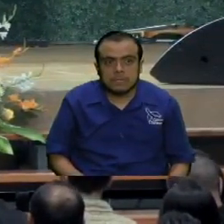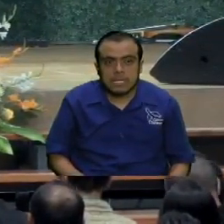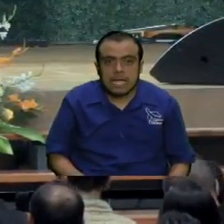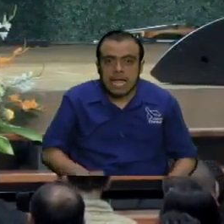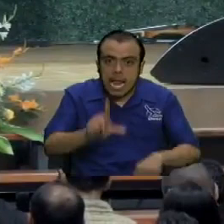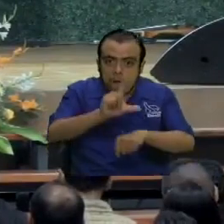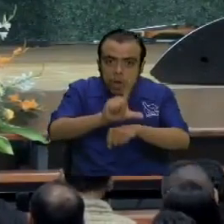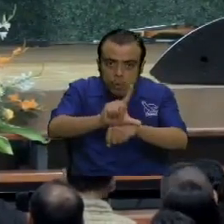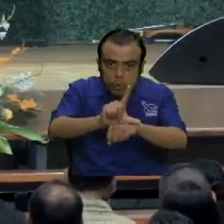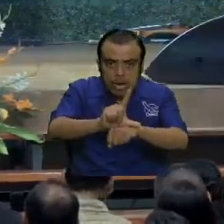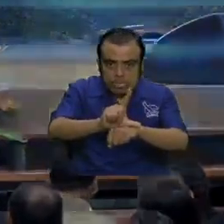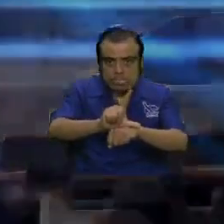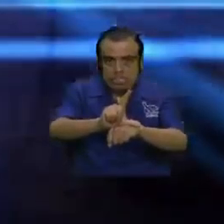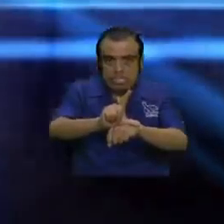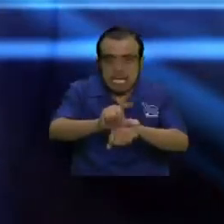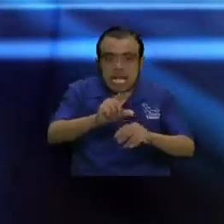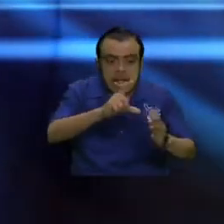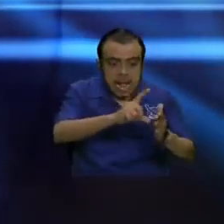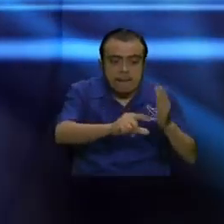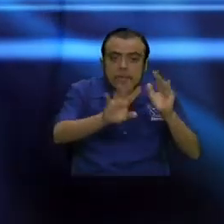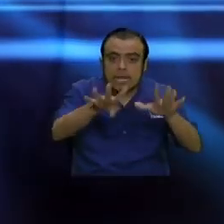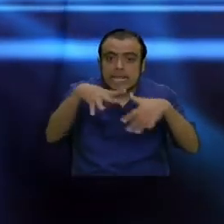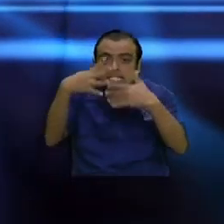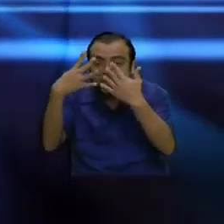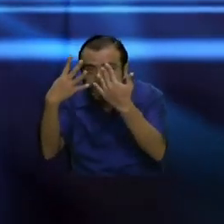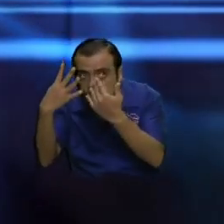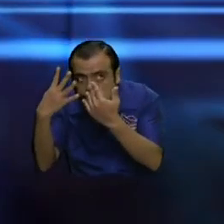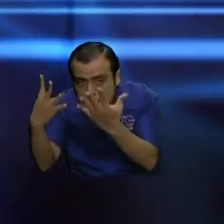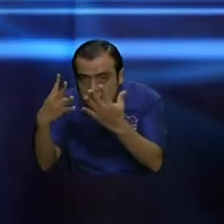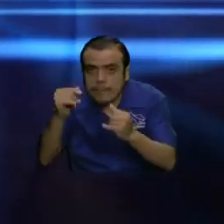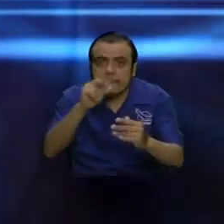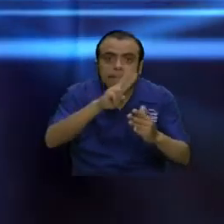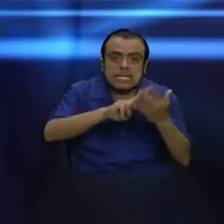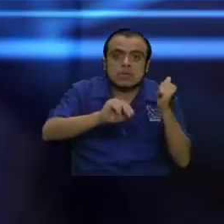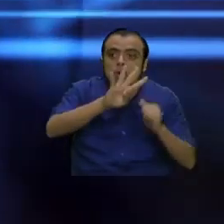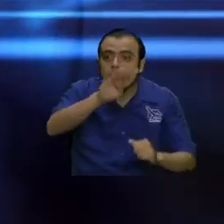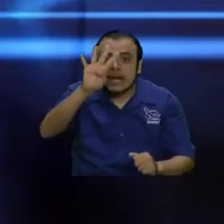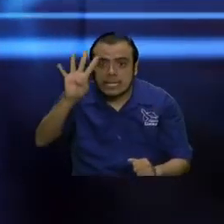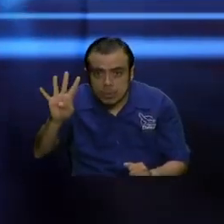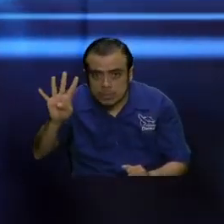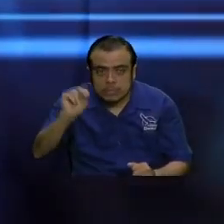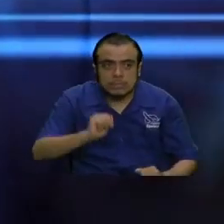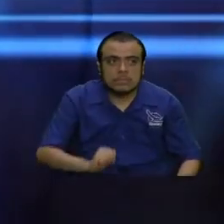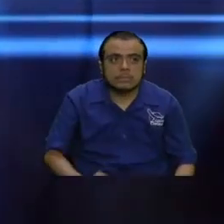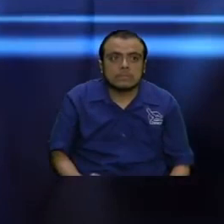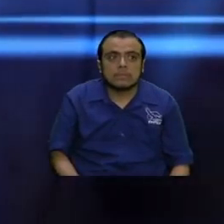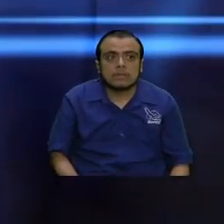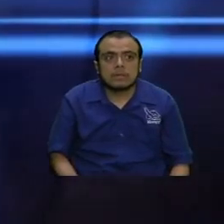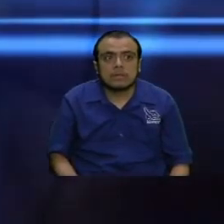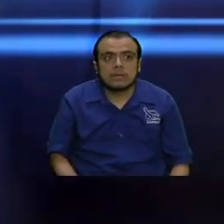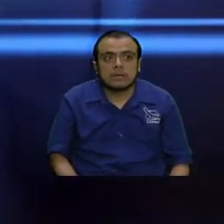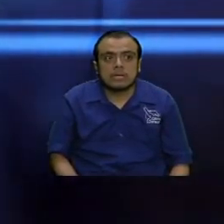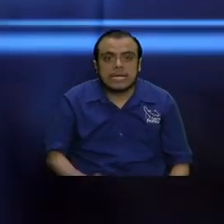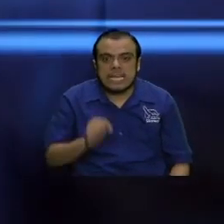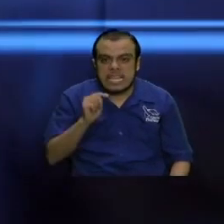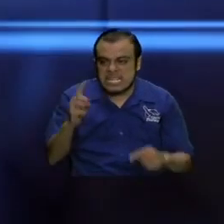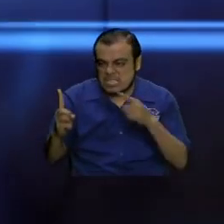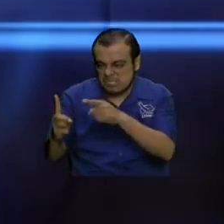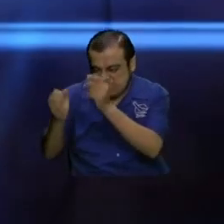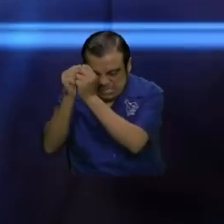Lucas 19 44 dos versículos más y te derribarán a tierra